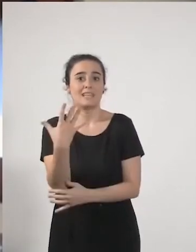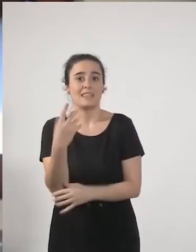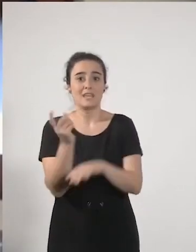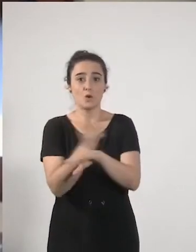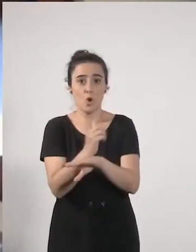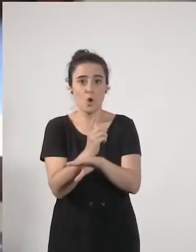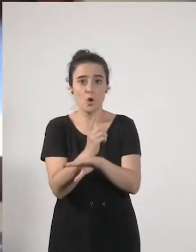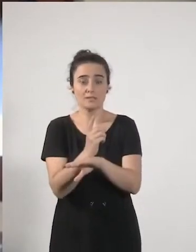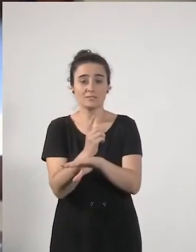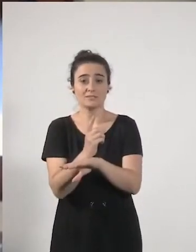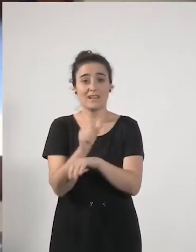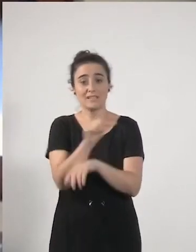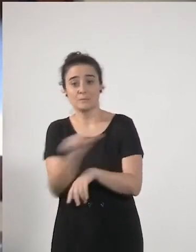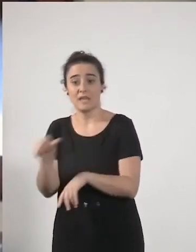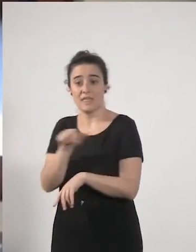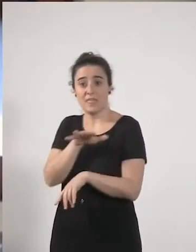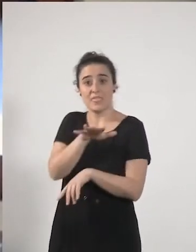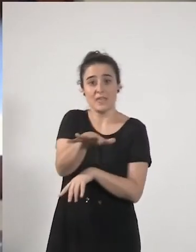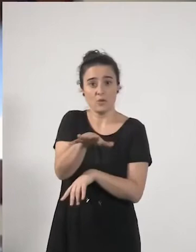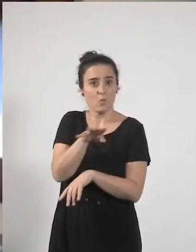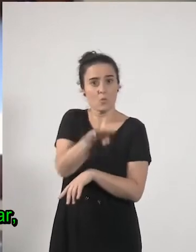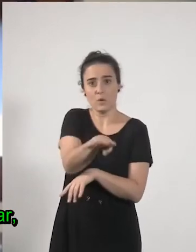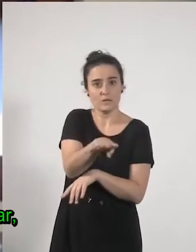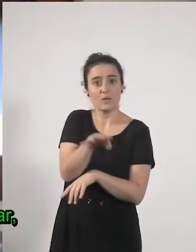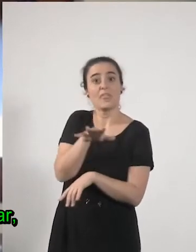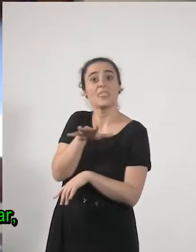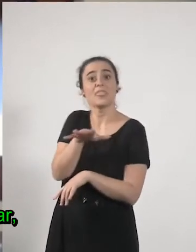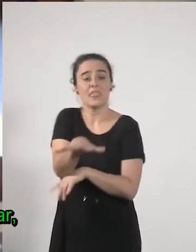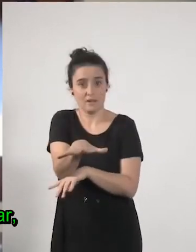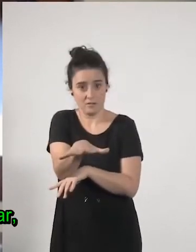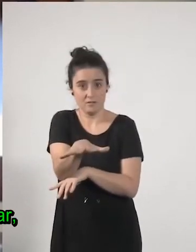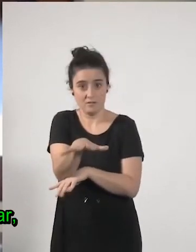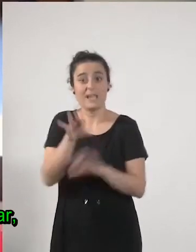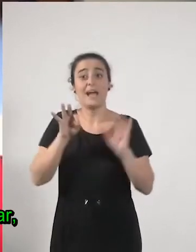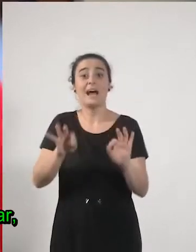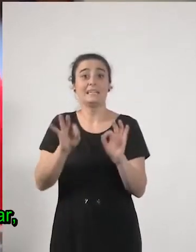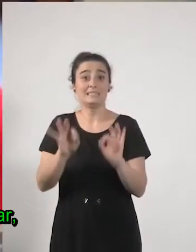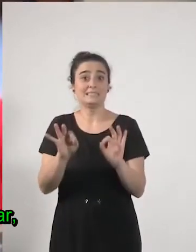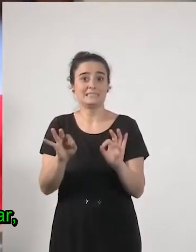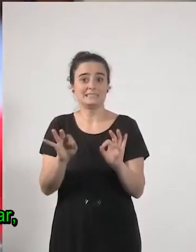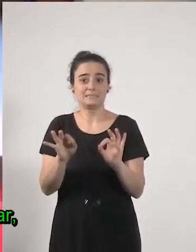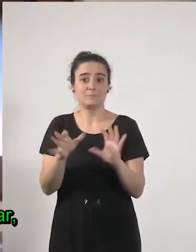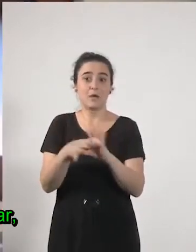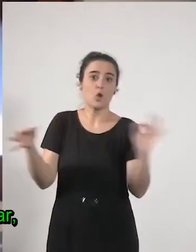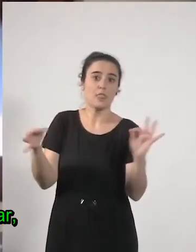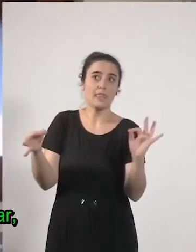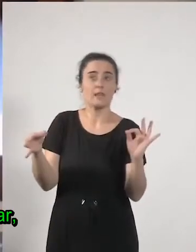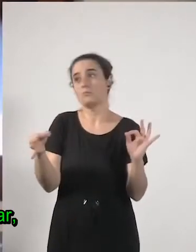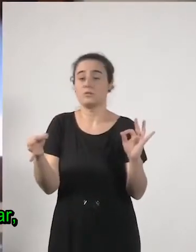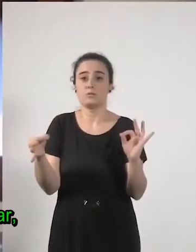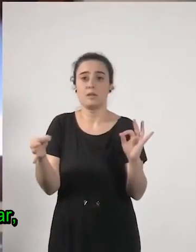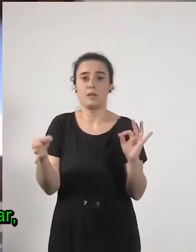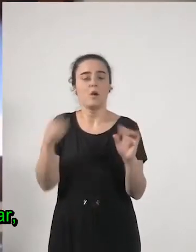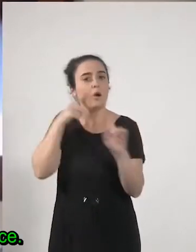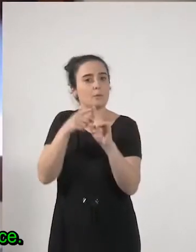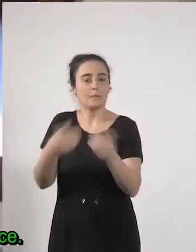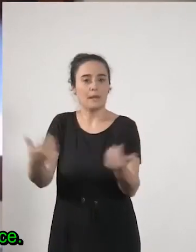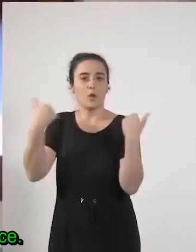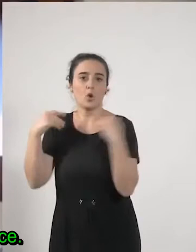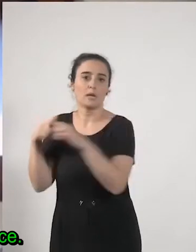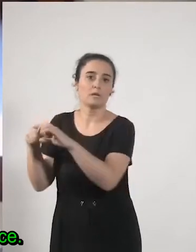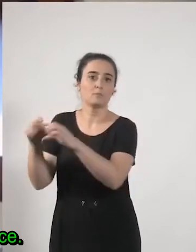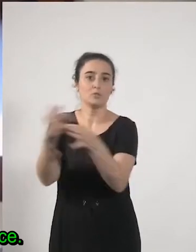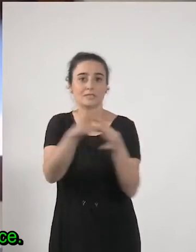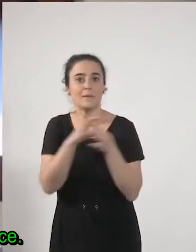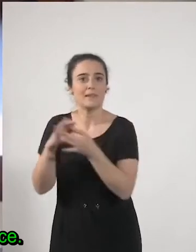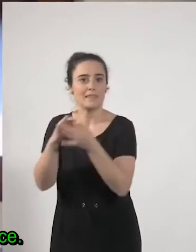5 días a la semana no en 4 en 5 que es lo que vale para conciliar para la corresponsabilidad para que todo